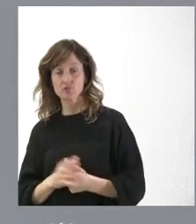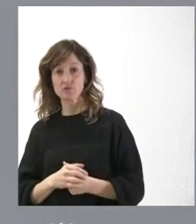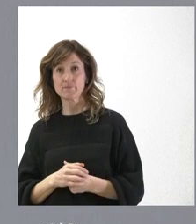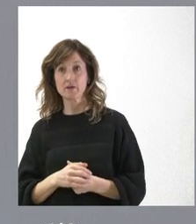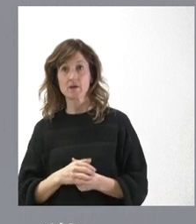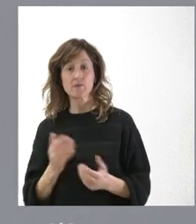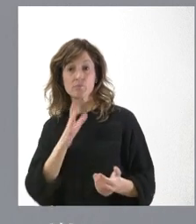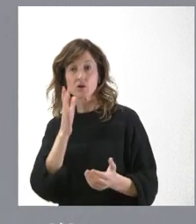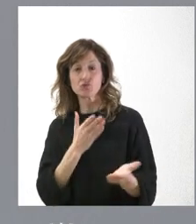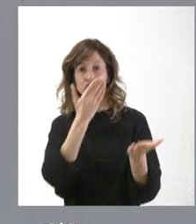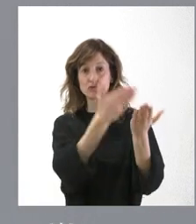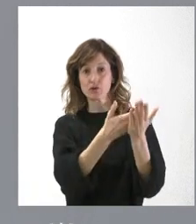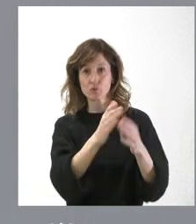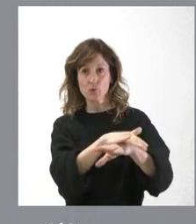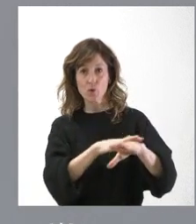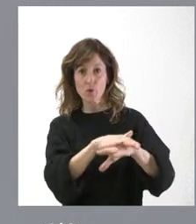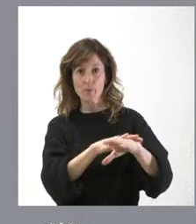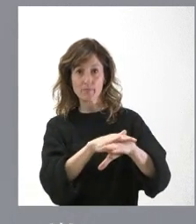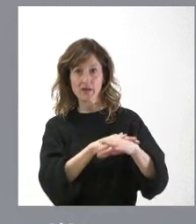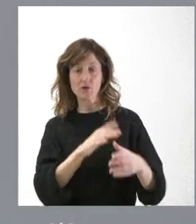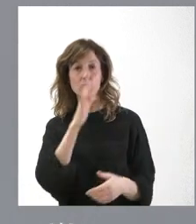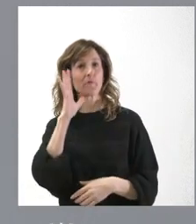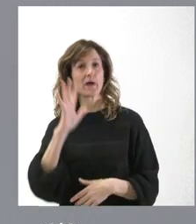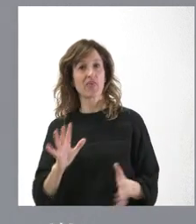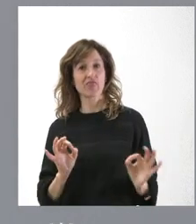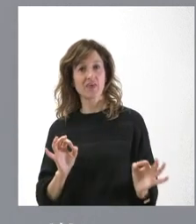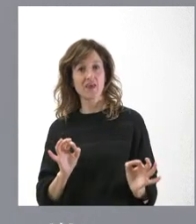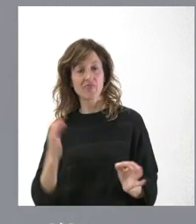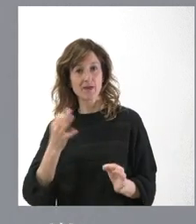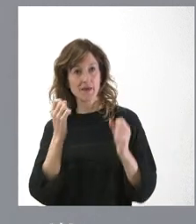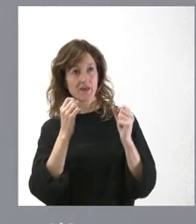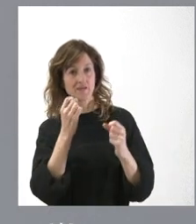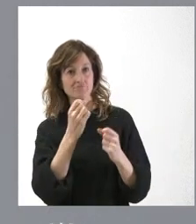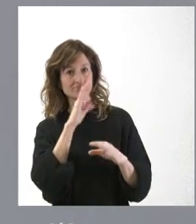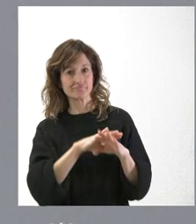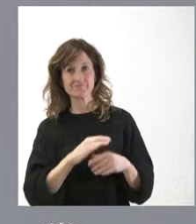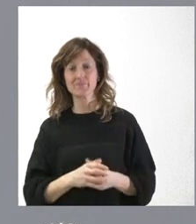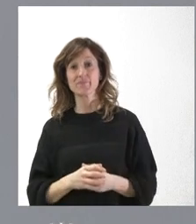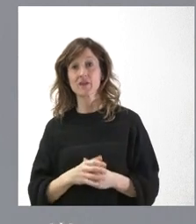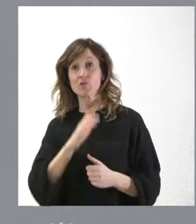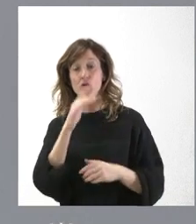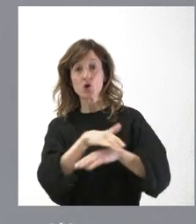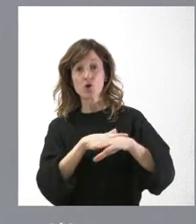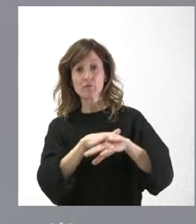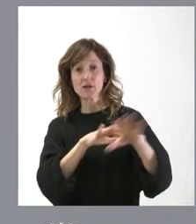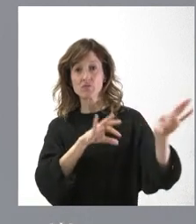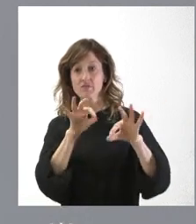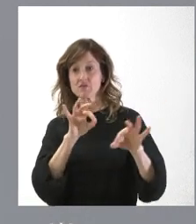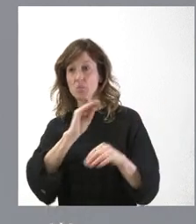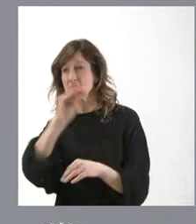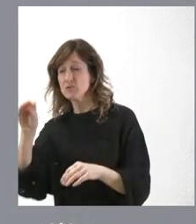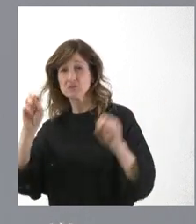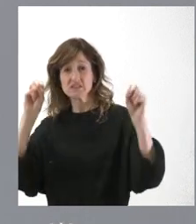ante el Gobierno, por tanto, la plantearemos porque nos parece que es algo a tener en cuenta. El Gobierno ha decidido sin consultar con nadie